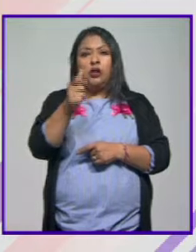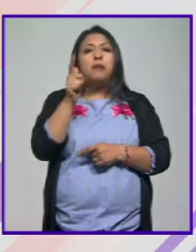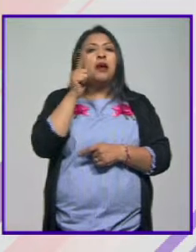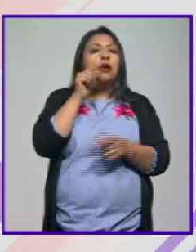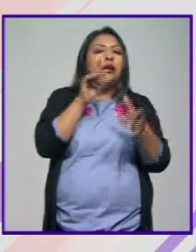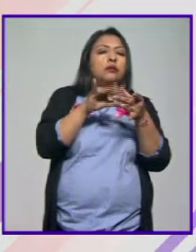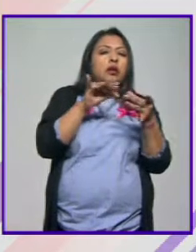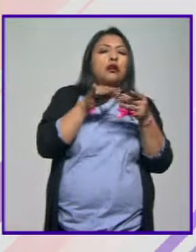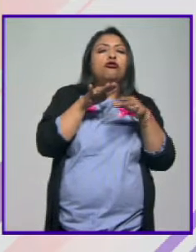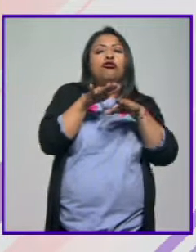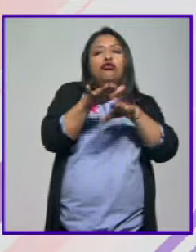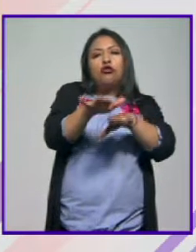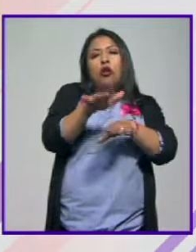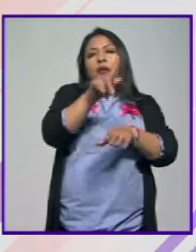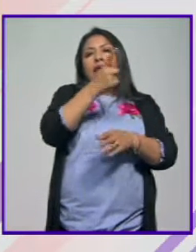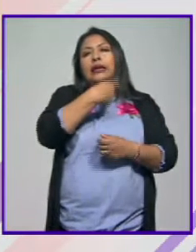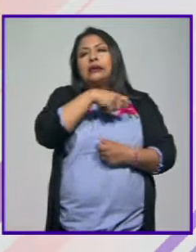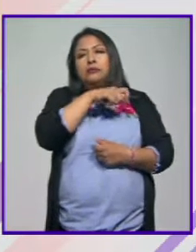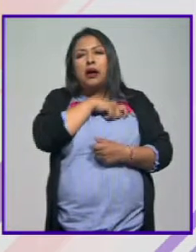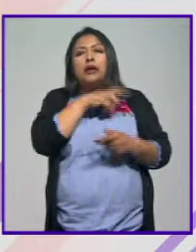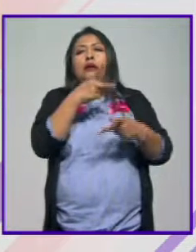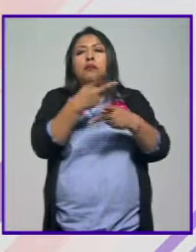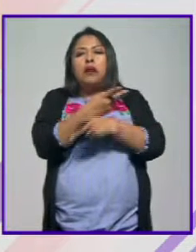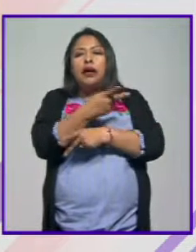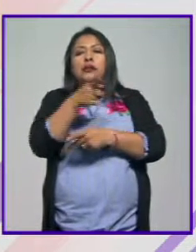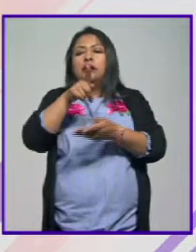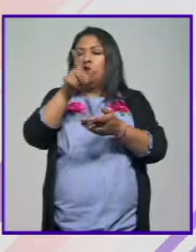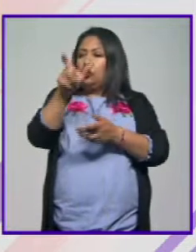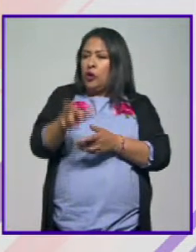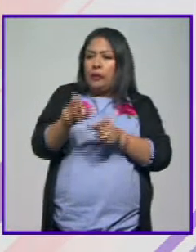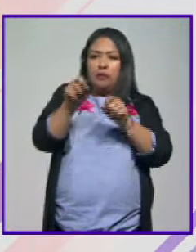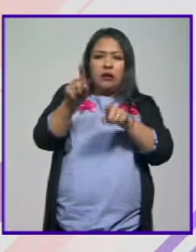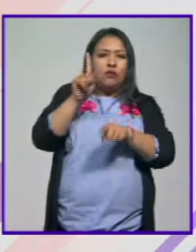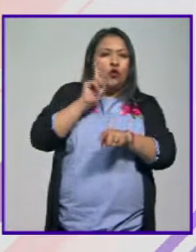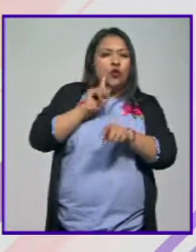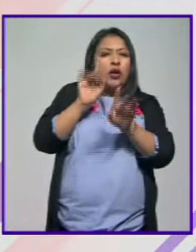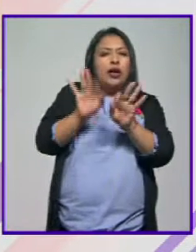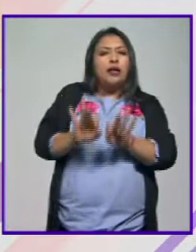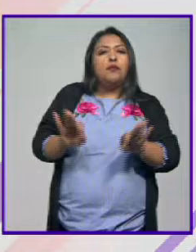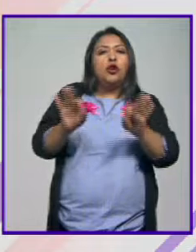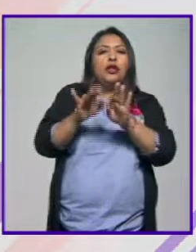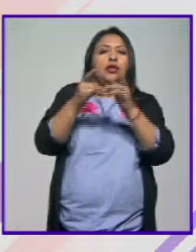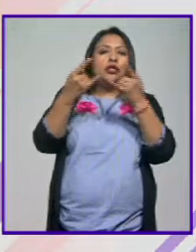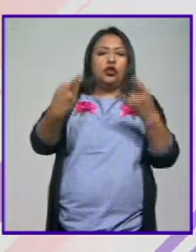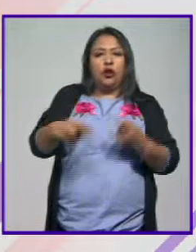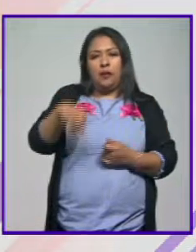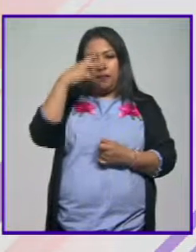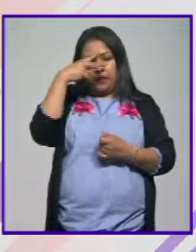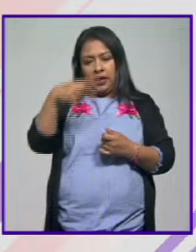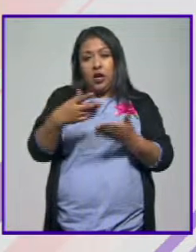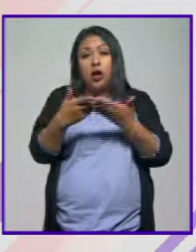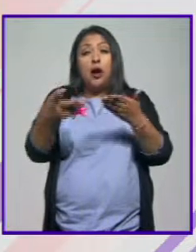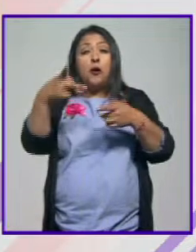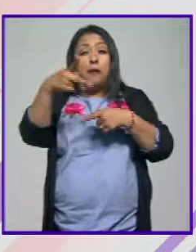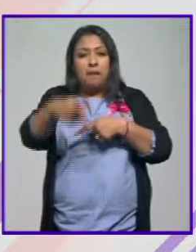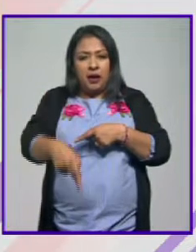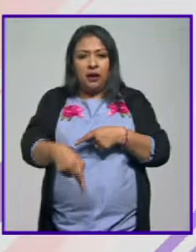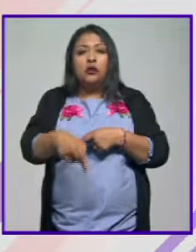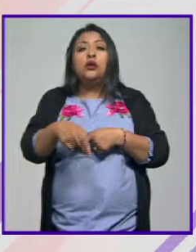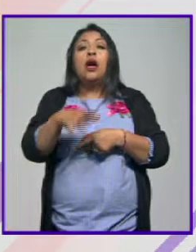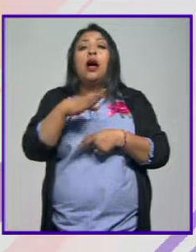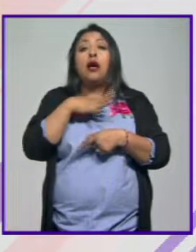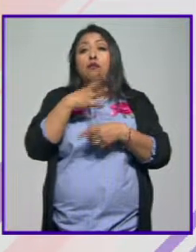platicaremos de lo que se está haciendo en España en torno a esta emblemática figura de la historia de México. momento de hacer una pausa,